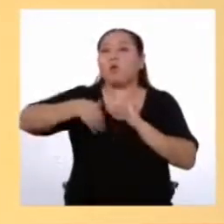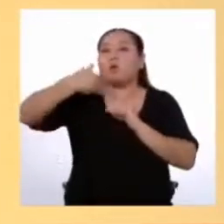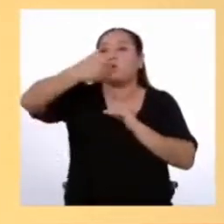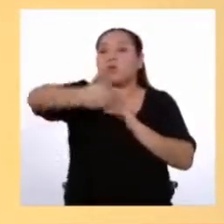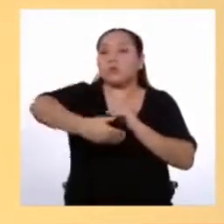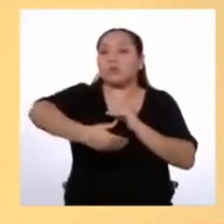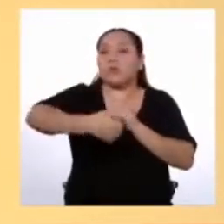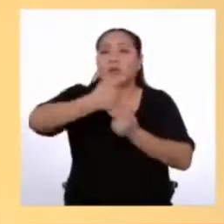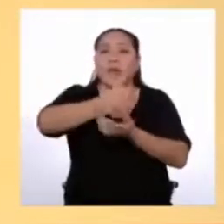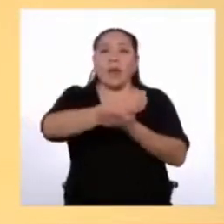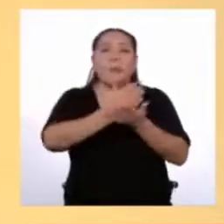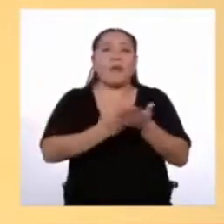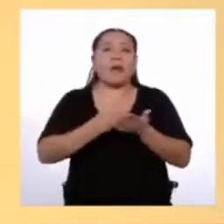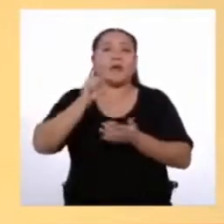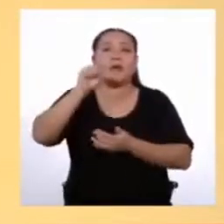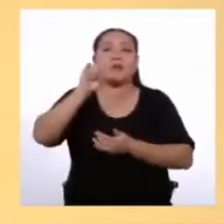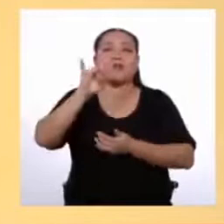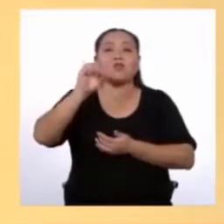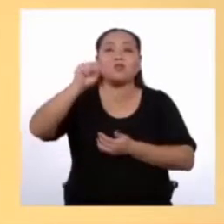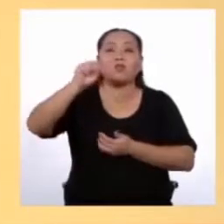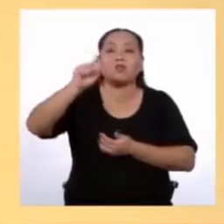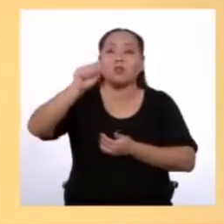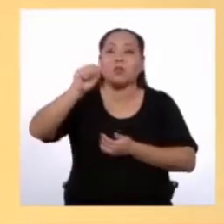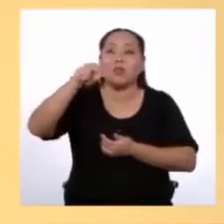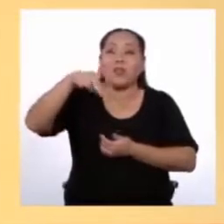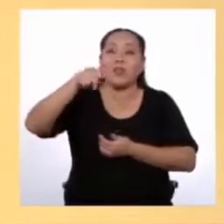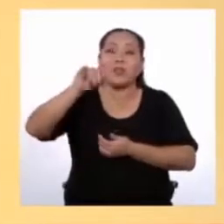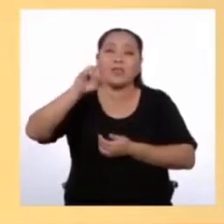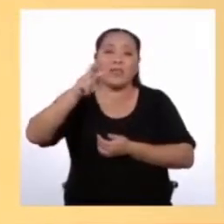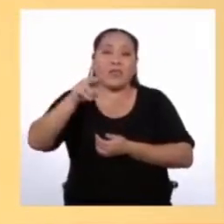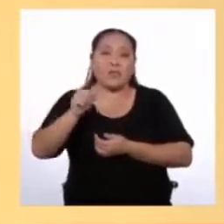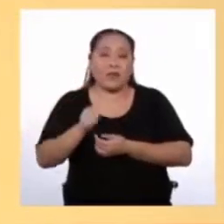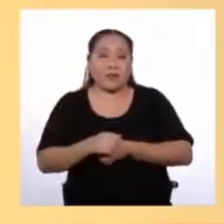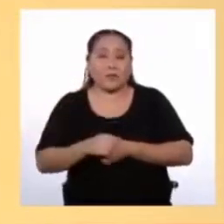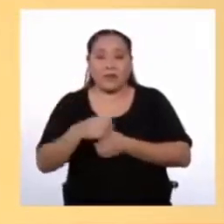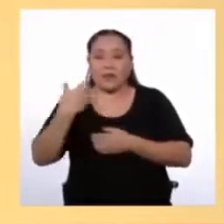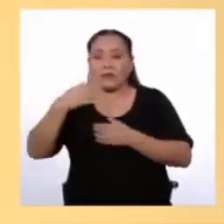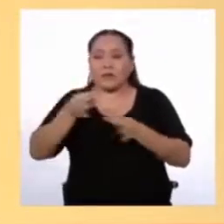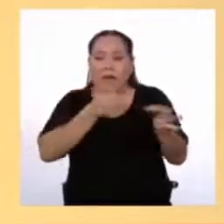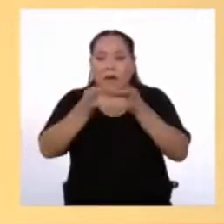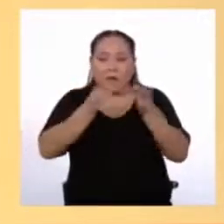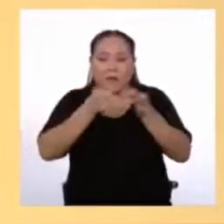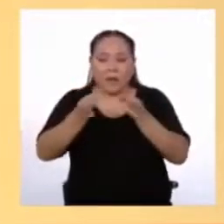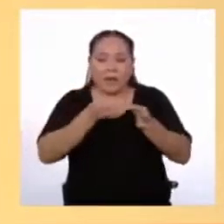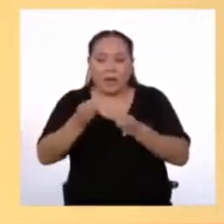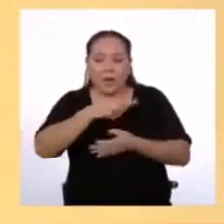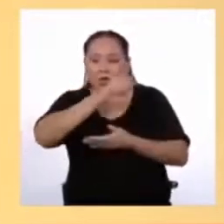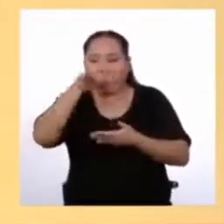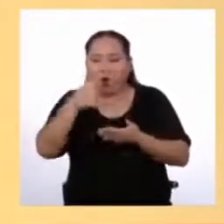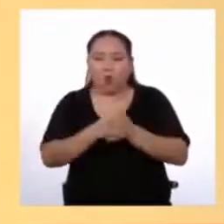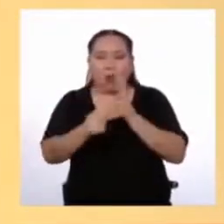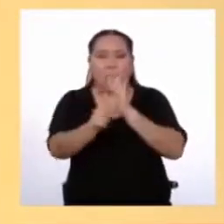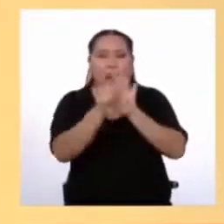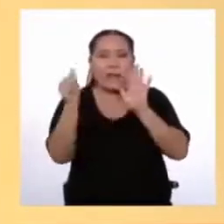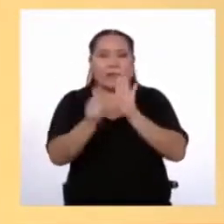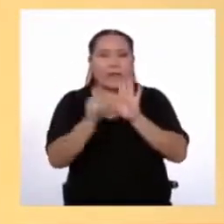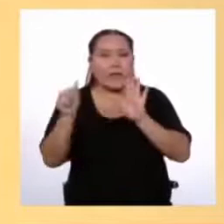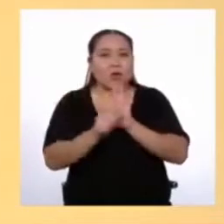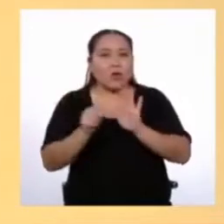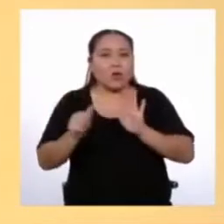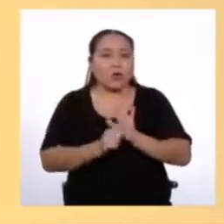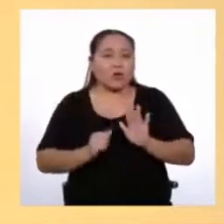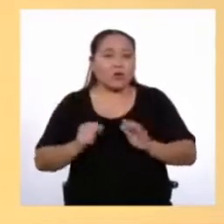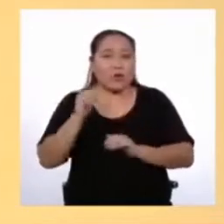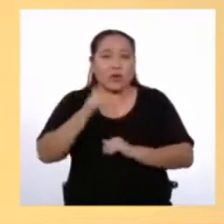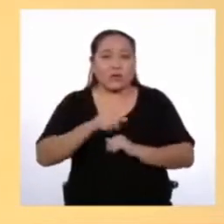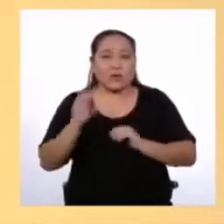llamamos la parte sustantiva Que es donde va todo el desarrollo de los demás artículos Los artículos que